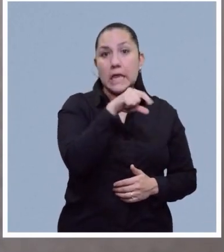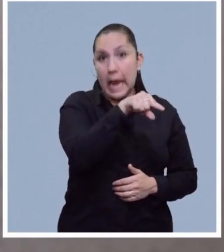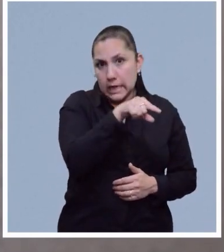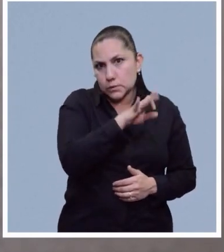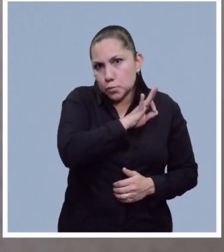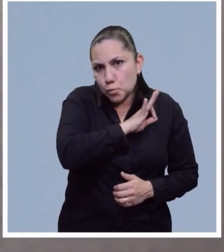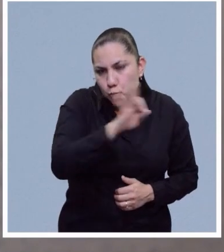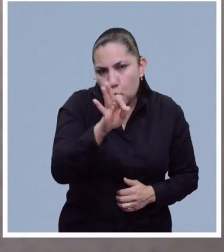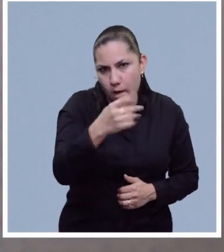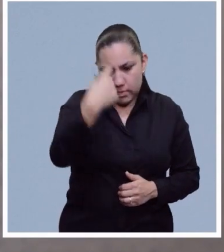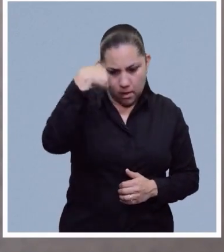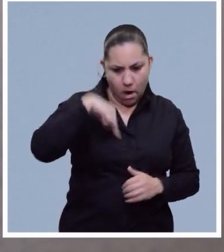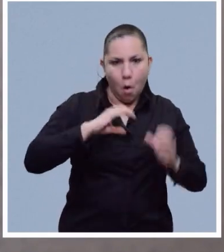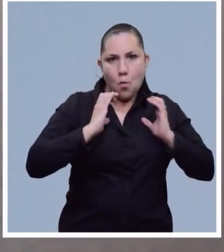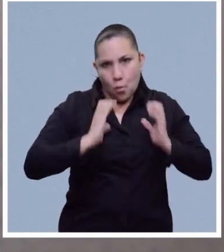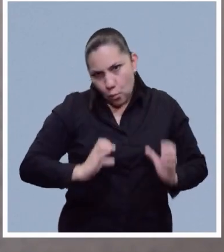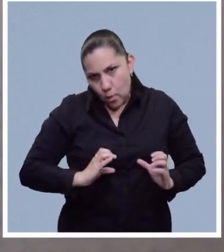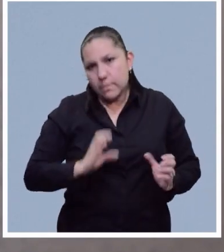realidad.